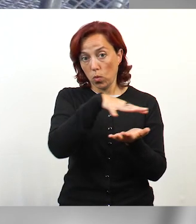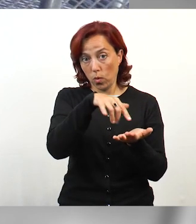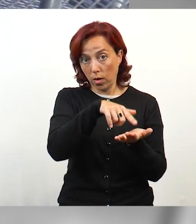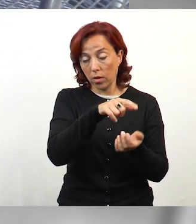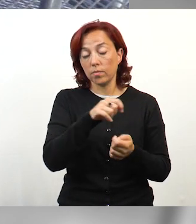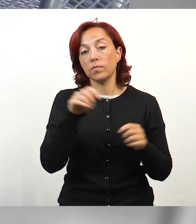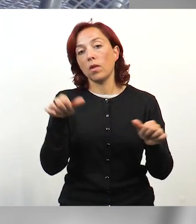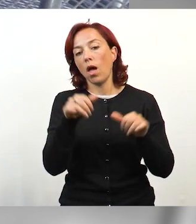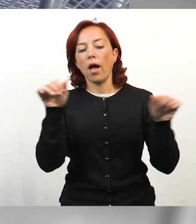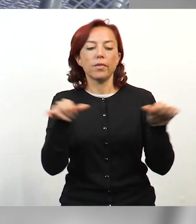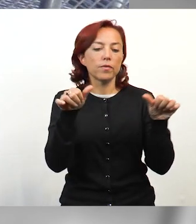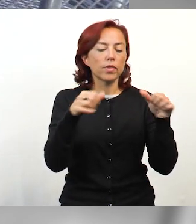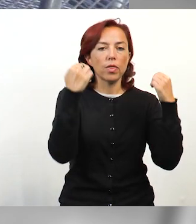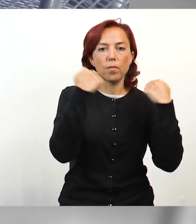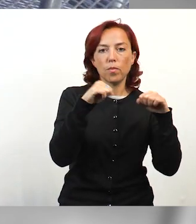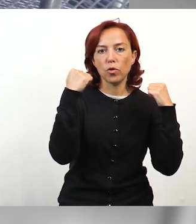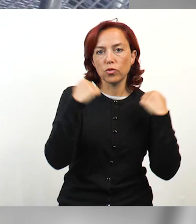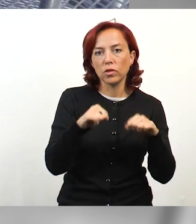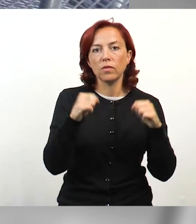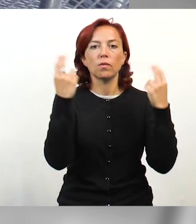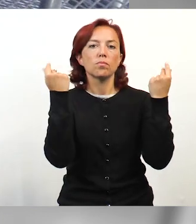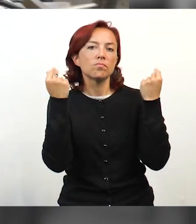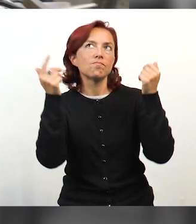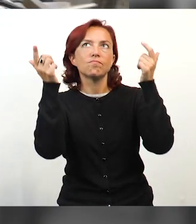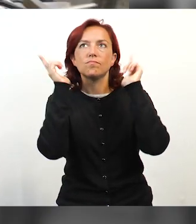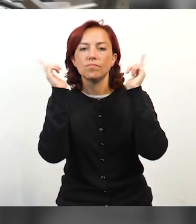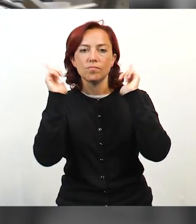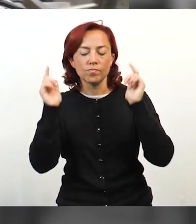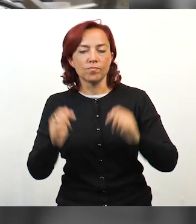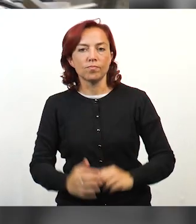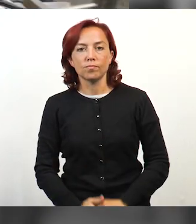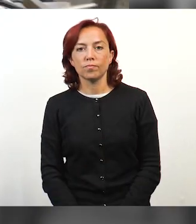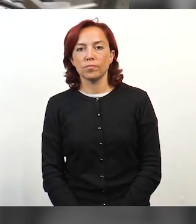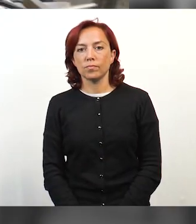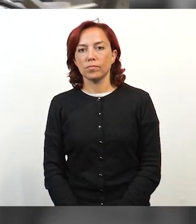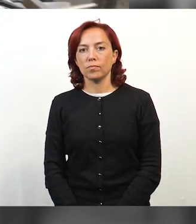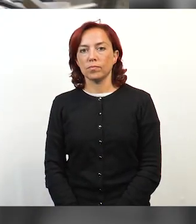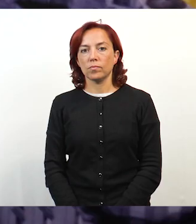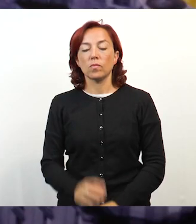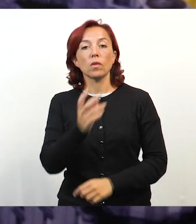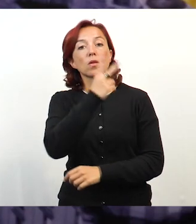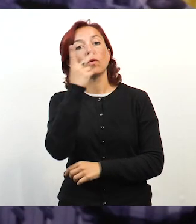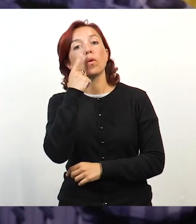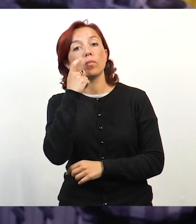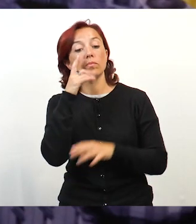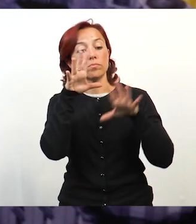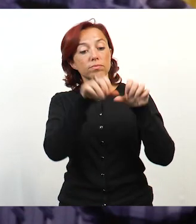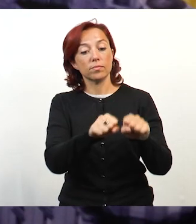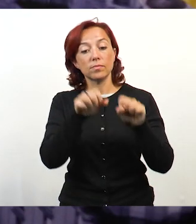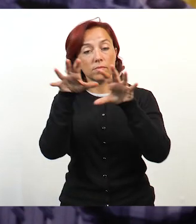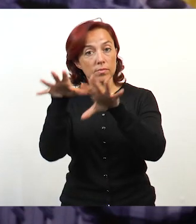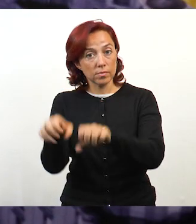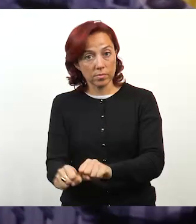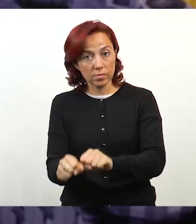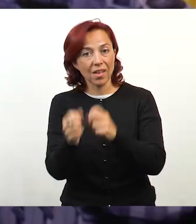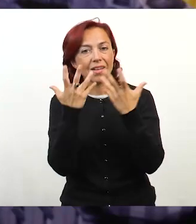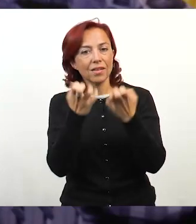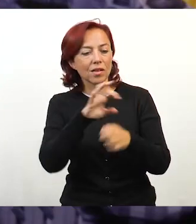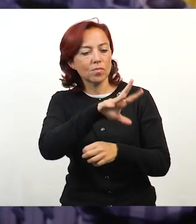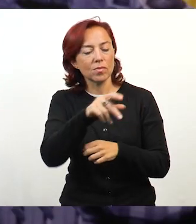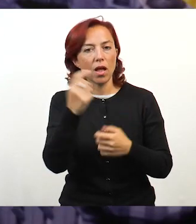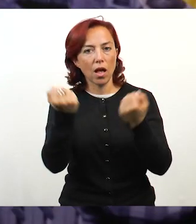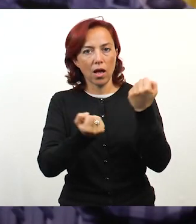el centro a través de la realización de actividades deportivas y recreativas. Dos hombres fueron detenidos